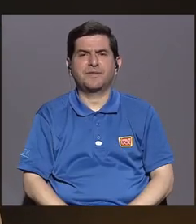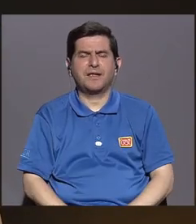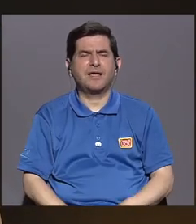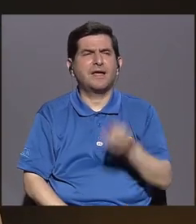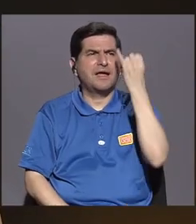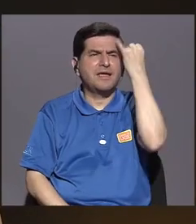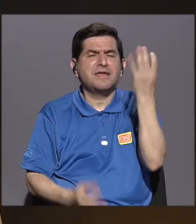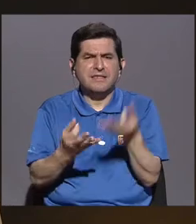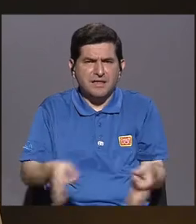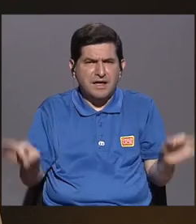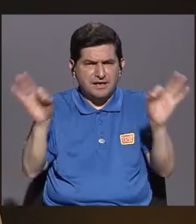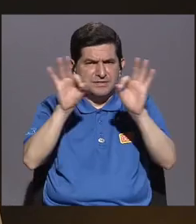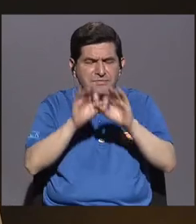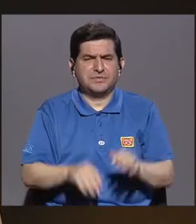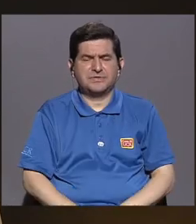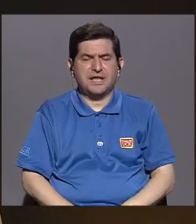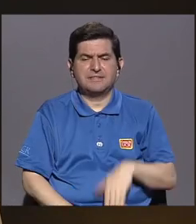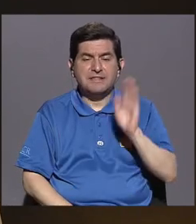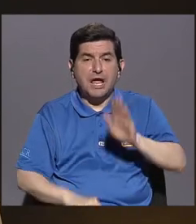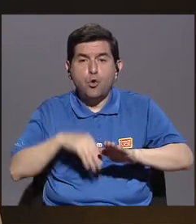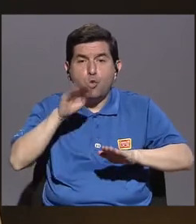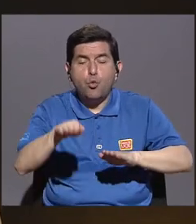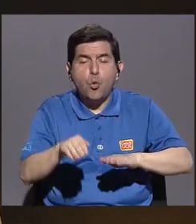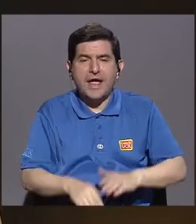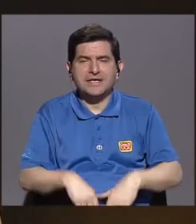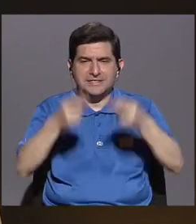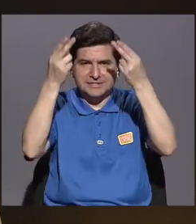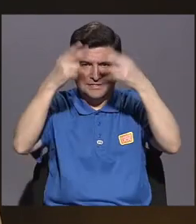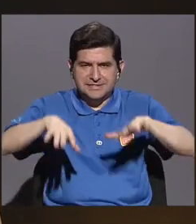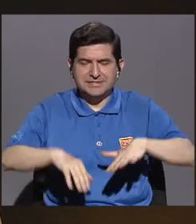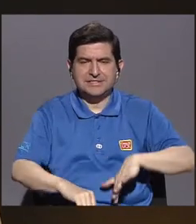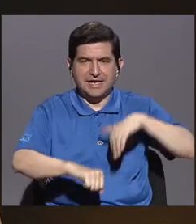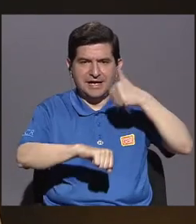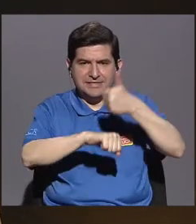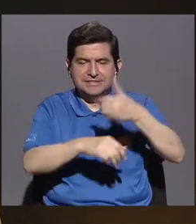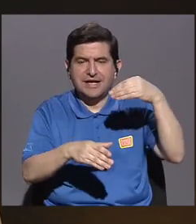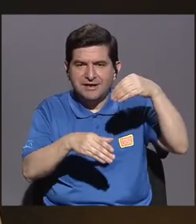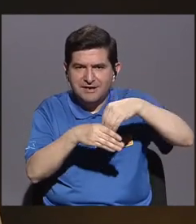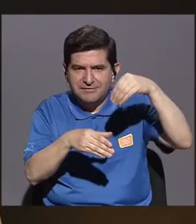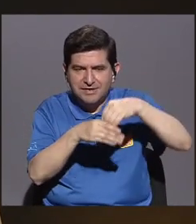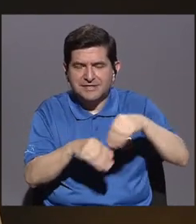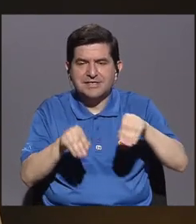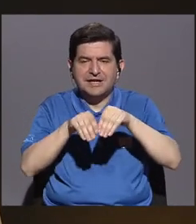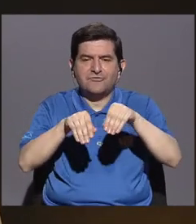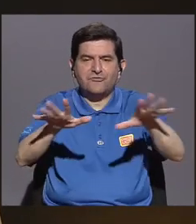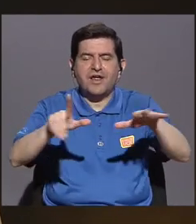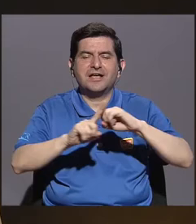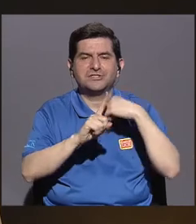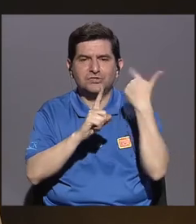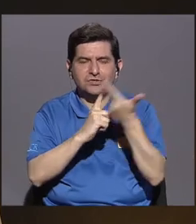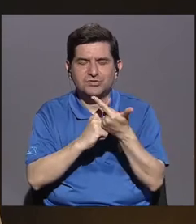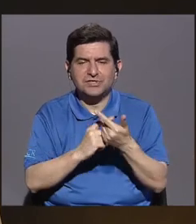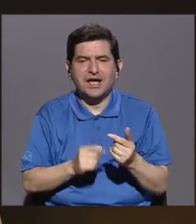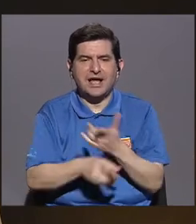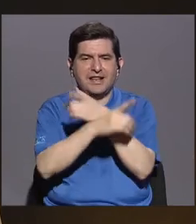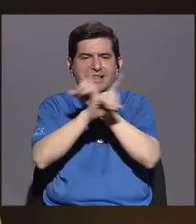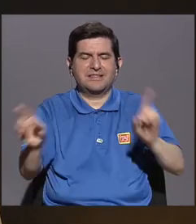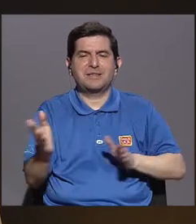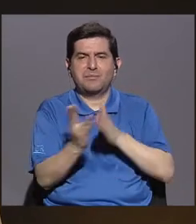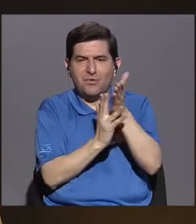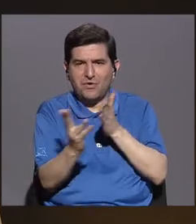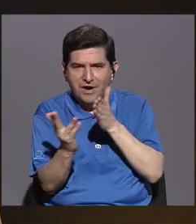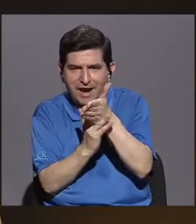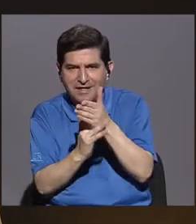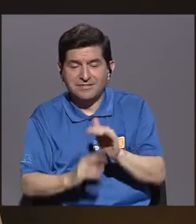parecen muy importantes, Alberto. Huella digital, creación de contenido, redes sociales, democratización del acceso